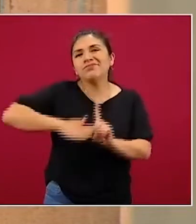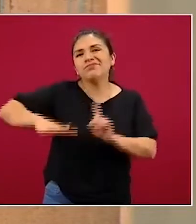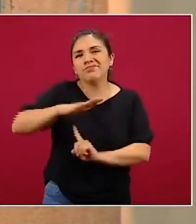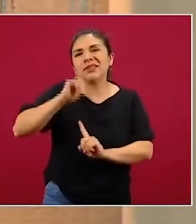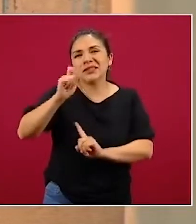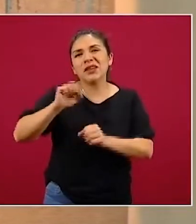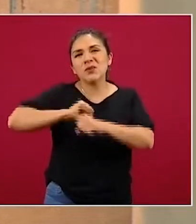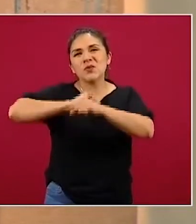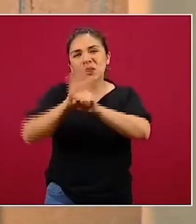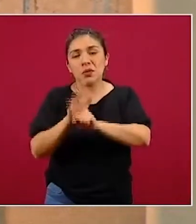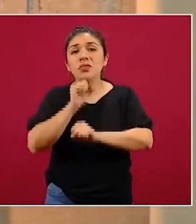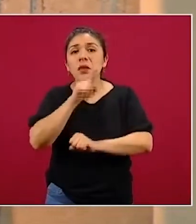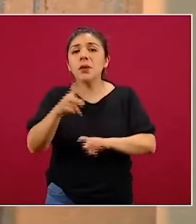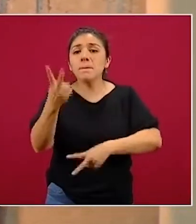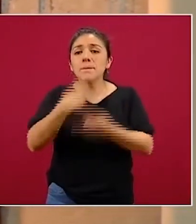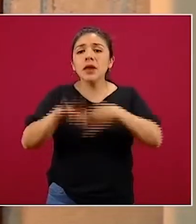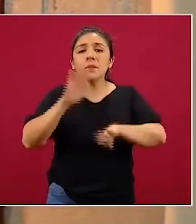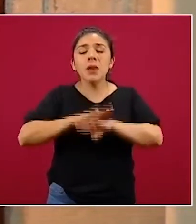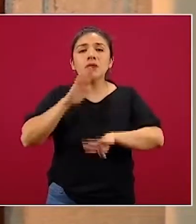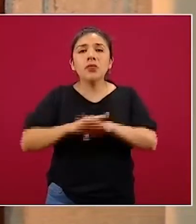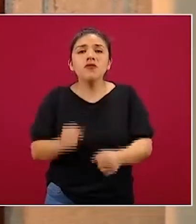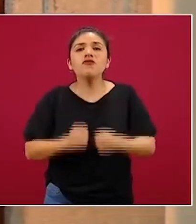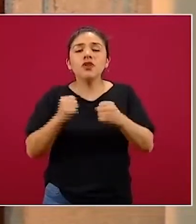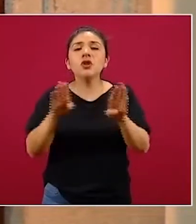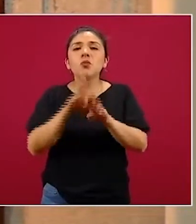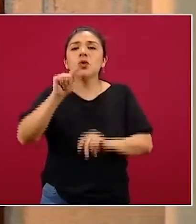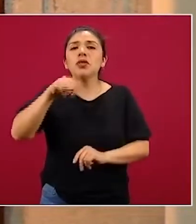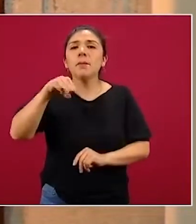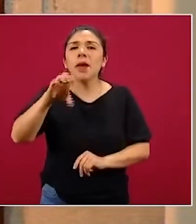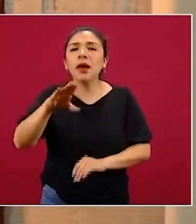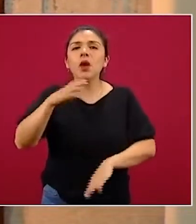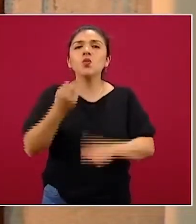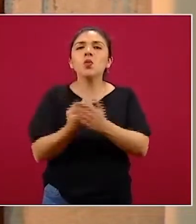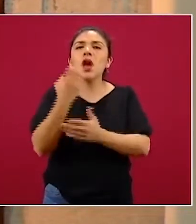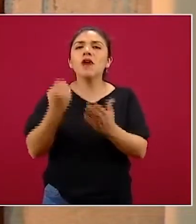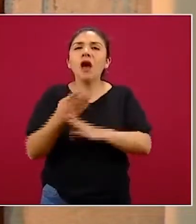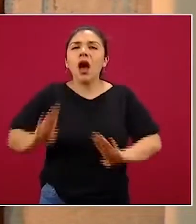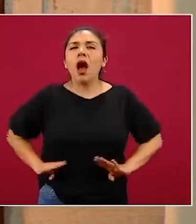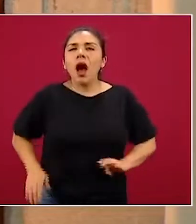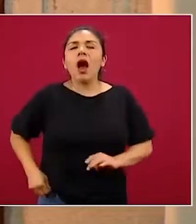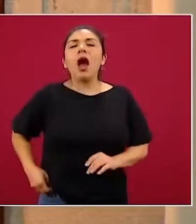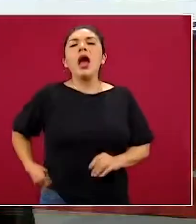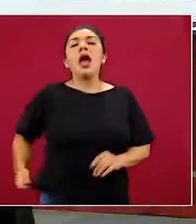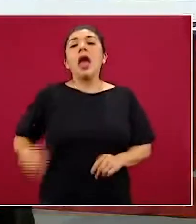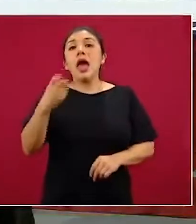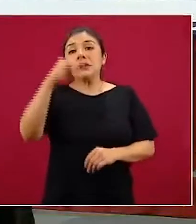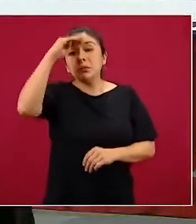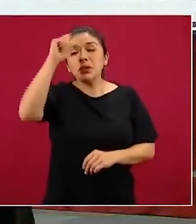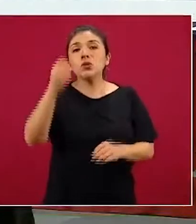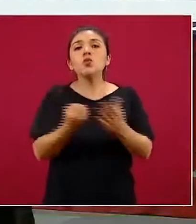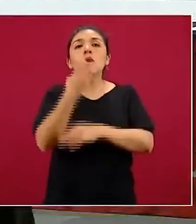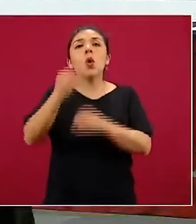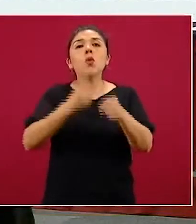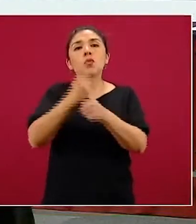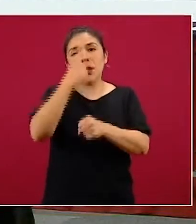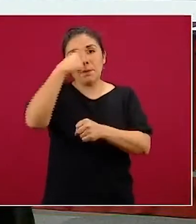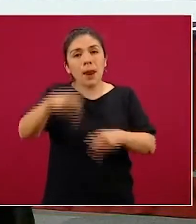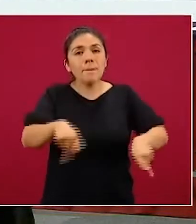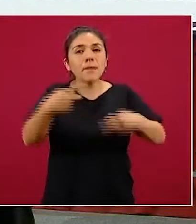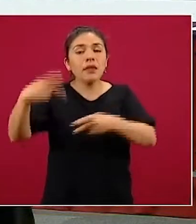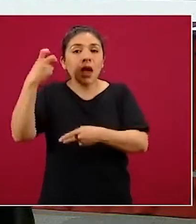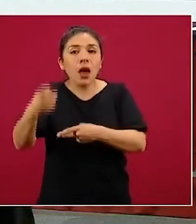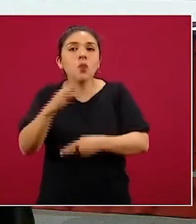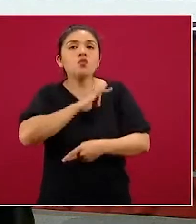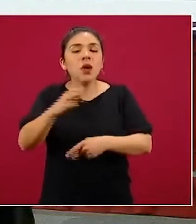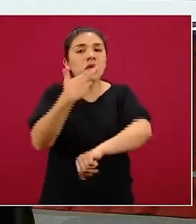Pero también con el fortalecimiento de la ratificación del T-MEC, de las nuevas disposiciones, se espera que esta sea una nueva oportunidad comercial, en